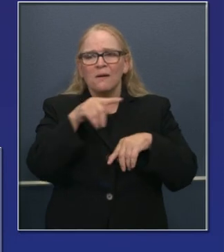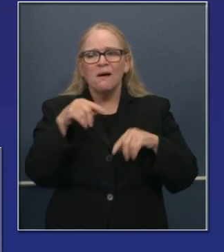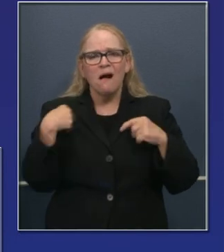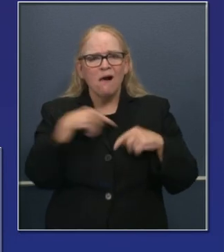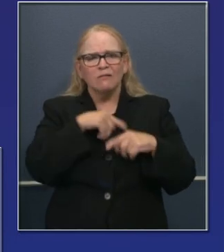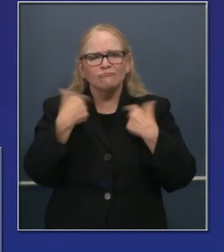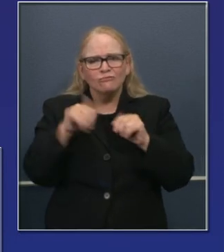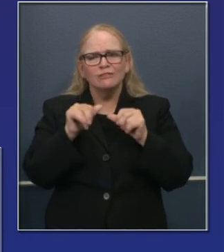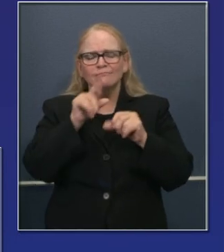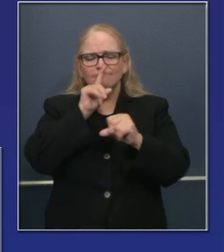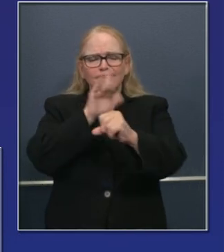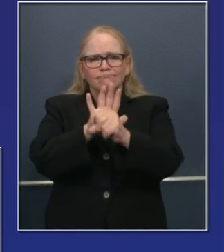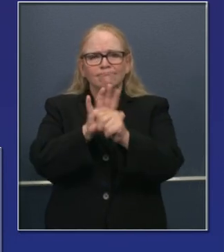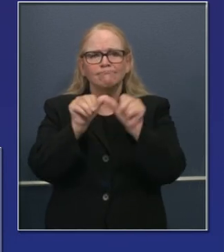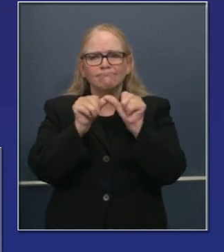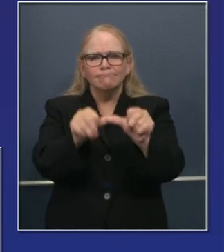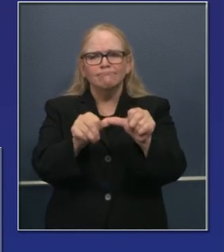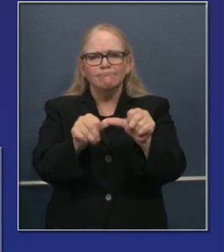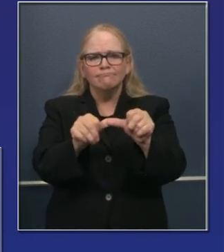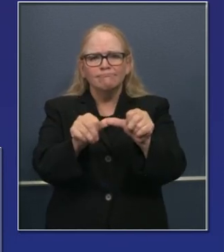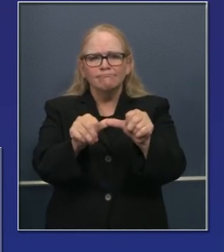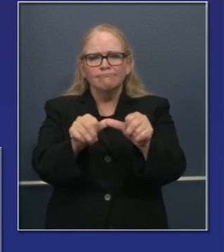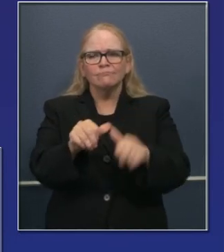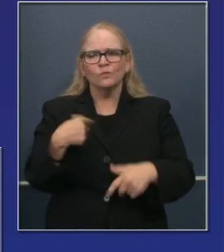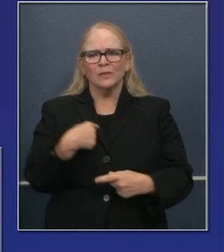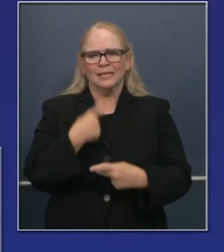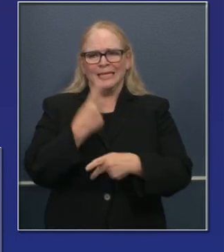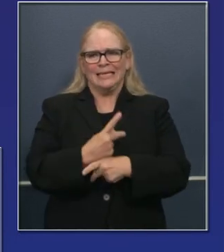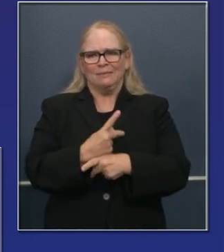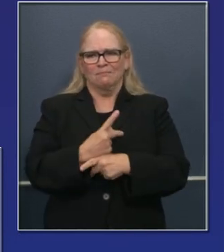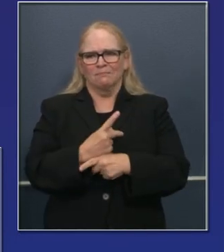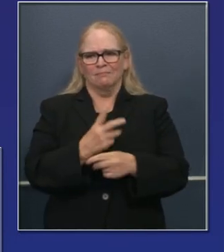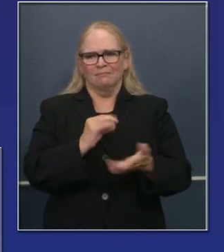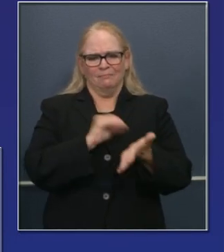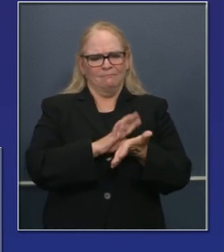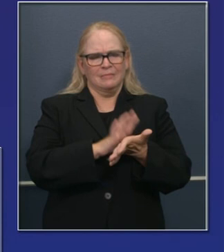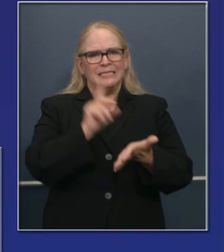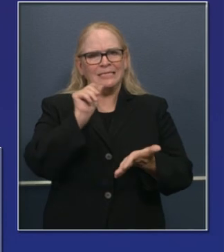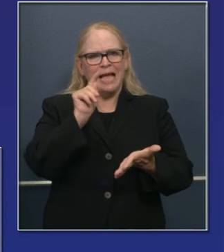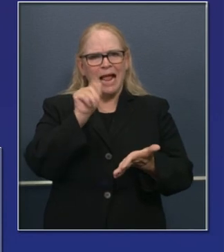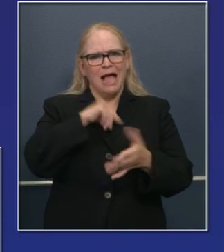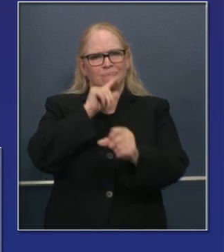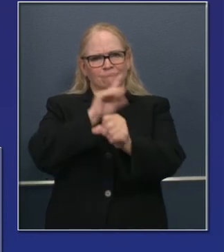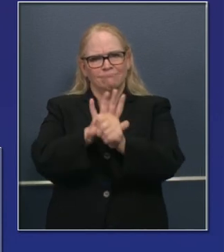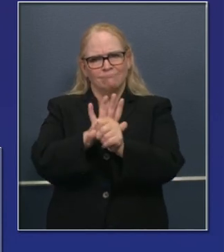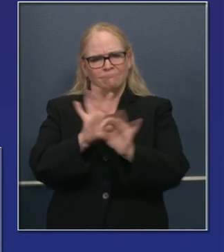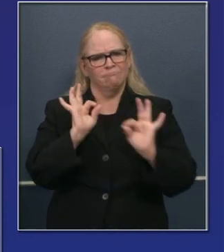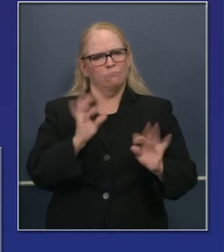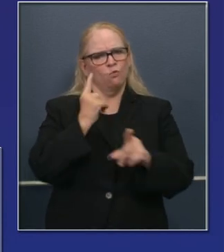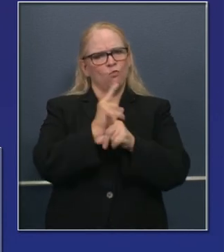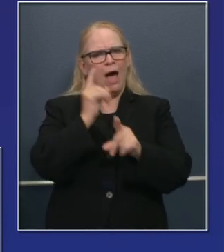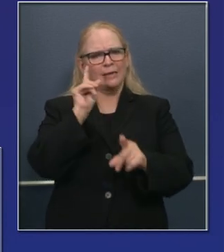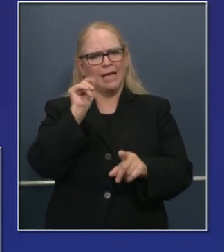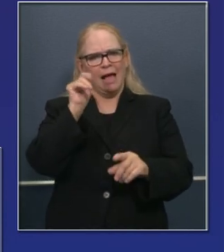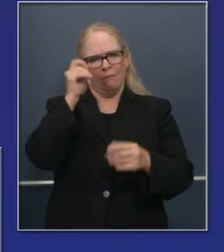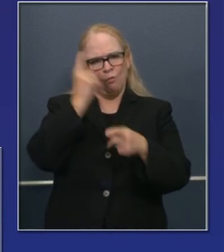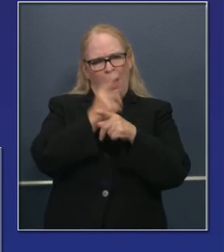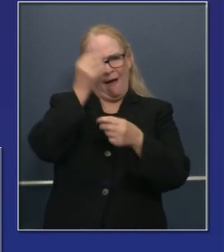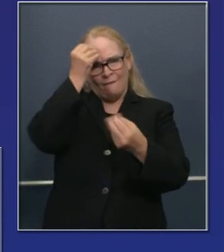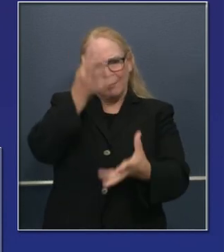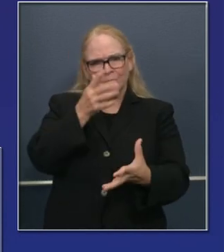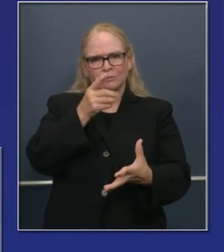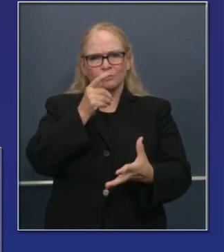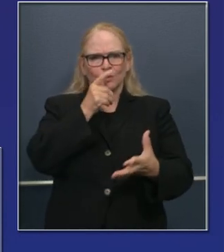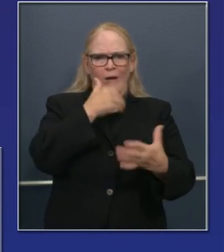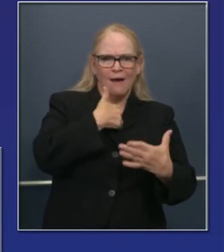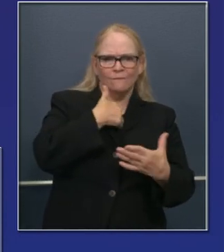comprometidos en obteniendo datos sobre COVID-19. Sabemos cuán crítico es para planificar a